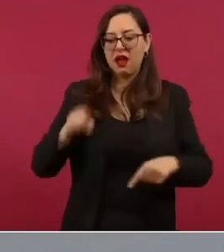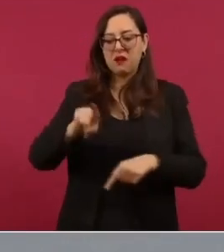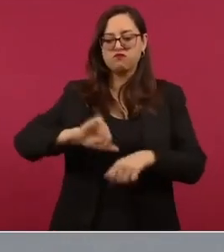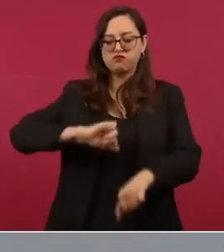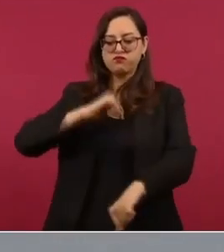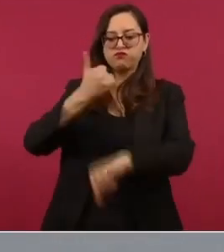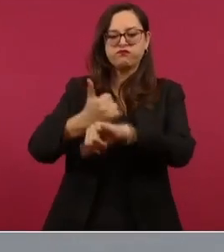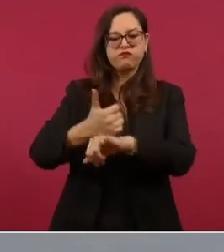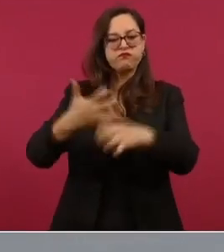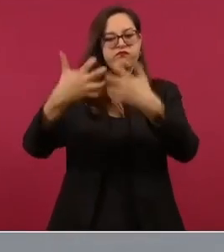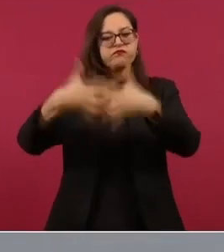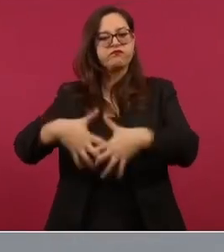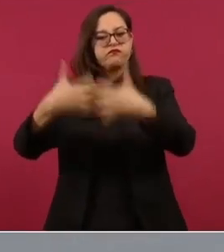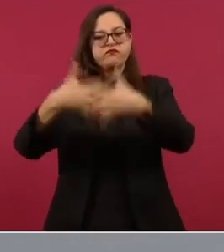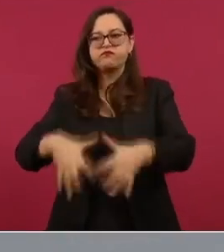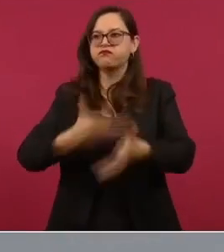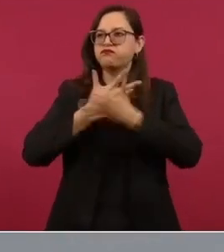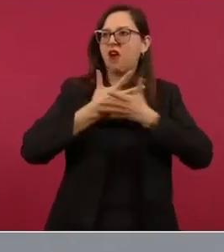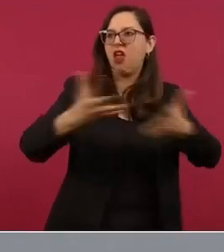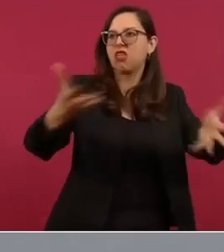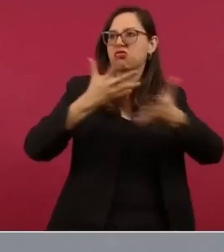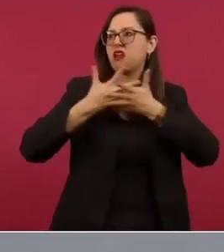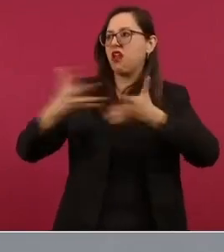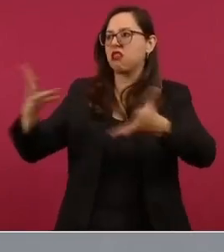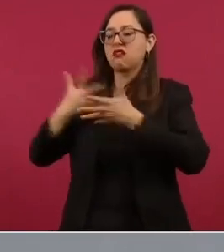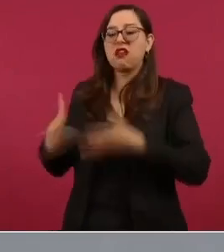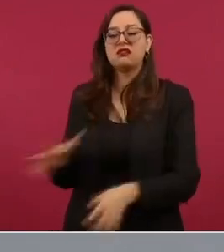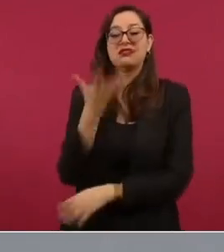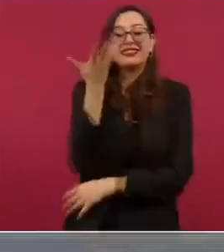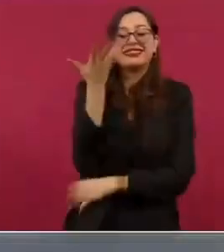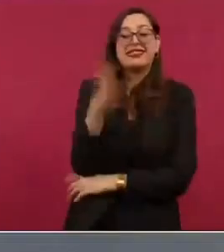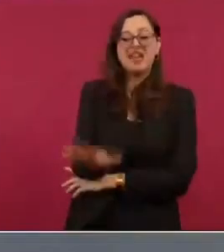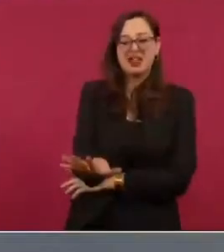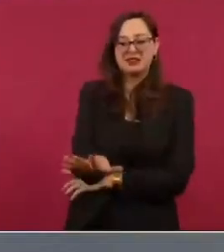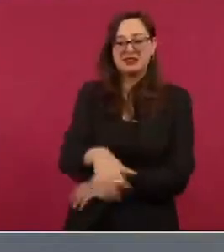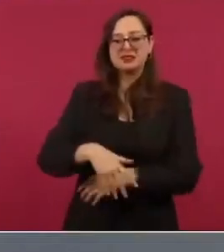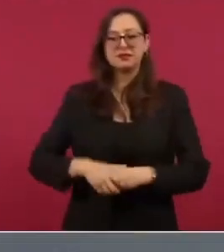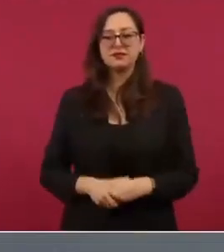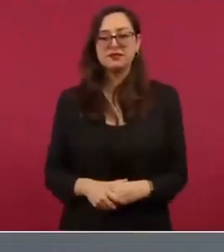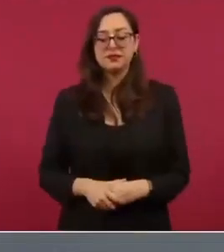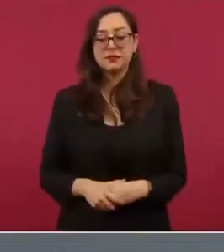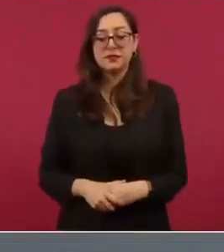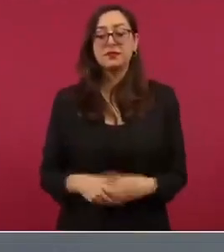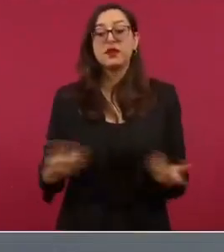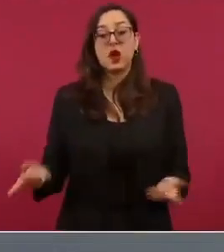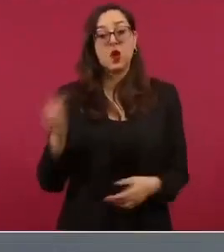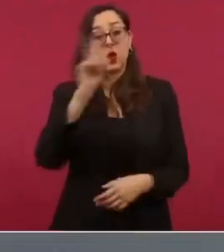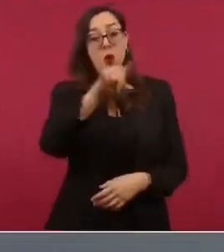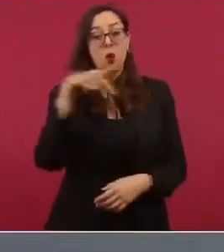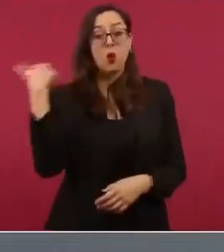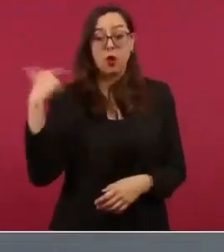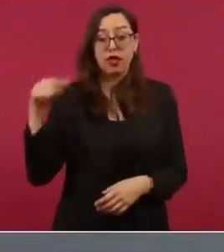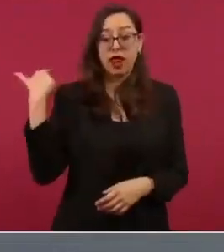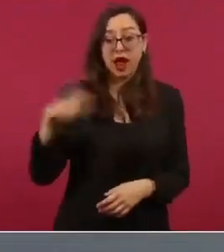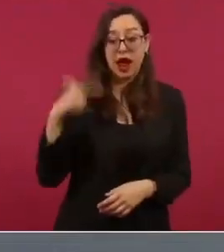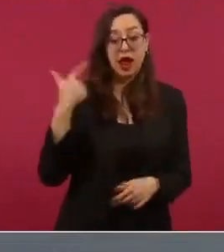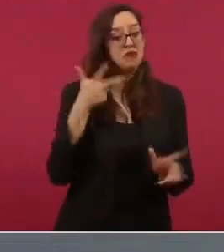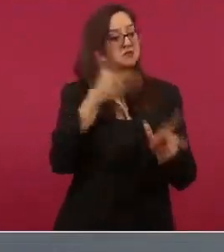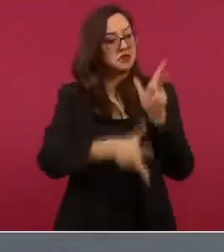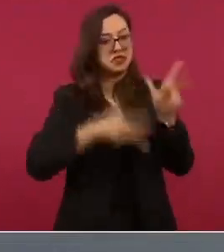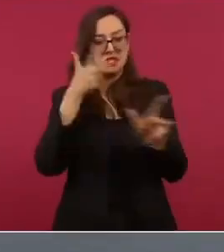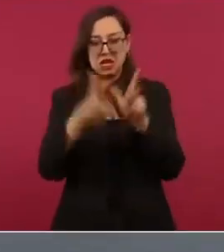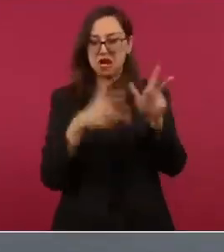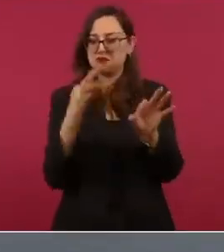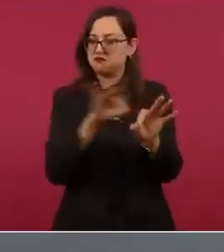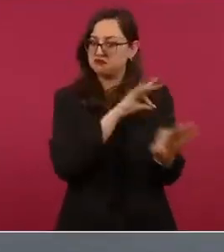10 parques industriales se terminó el tren suburbano de Guadalajara y estamos por